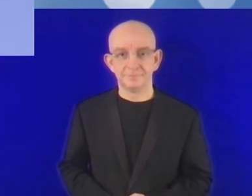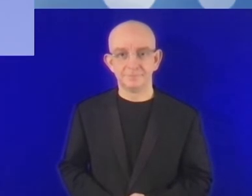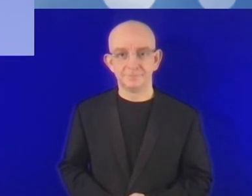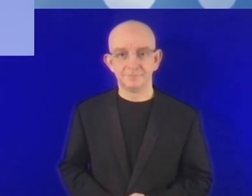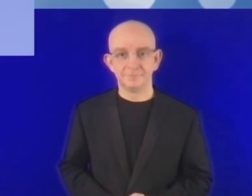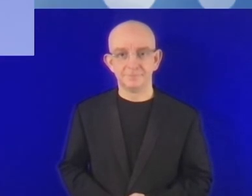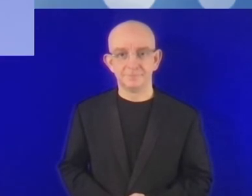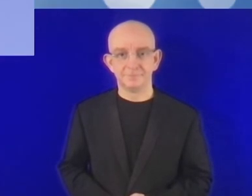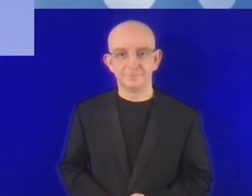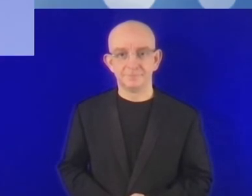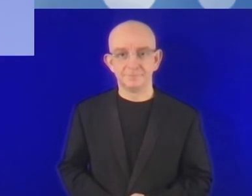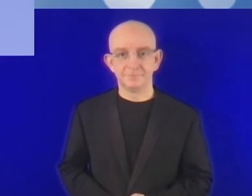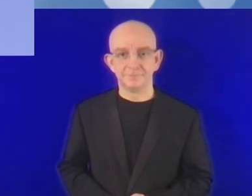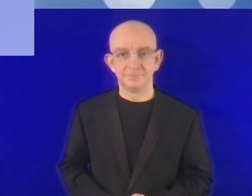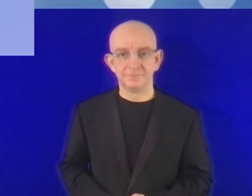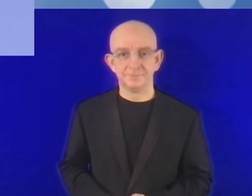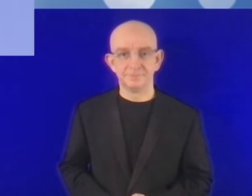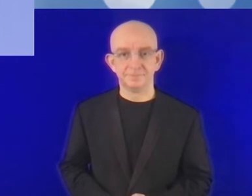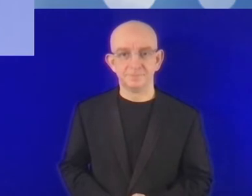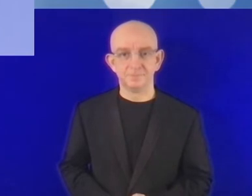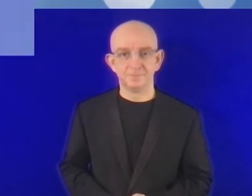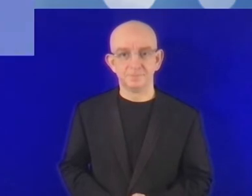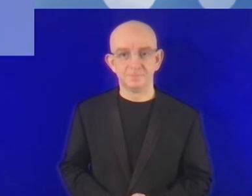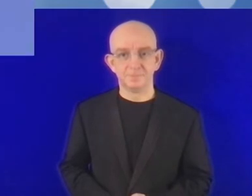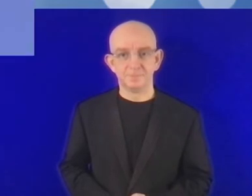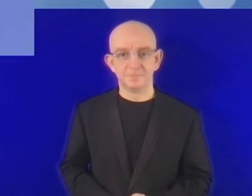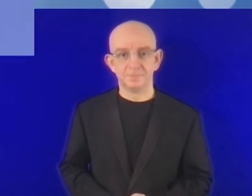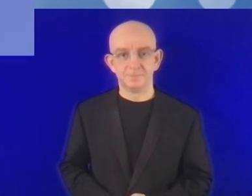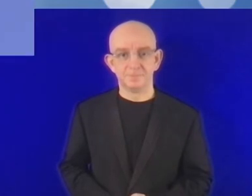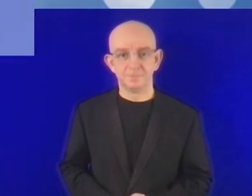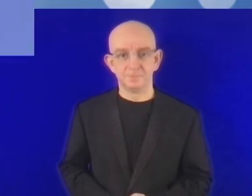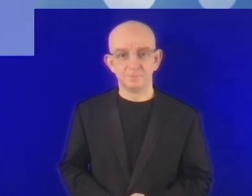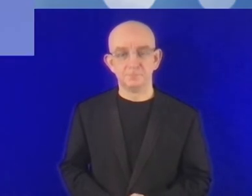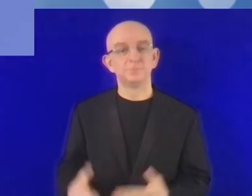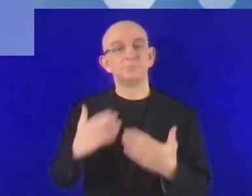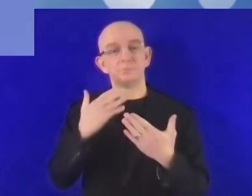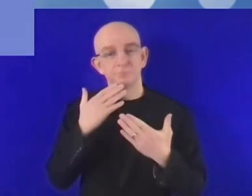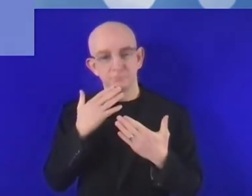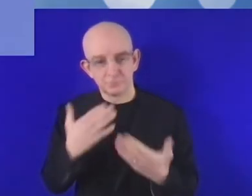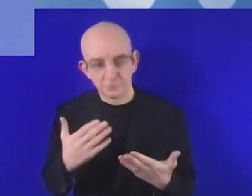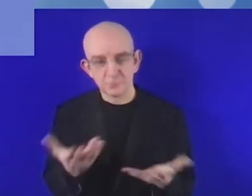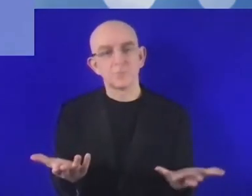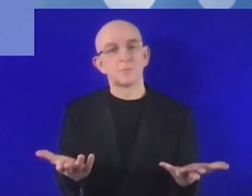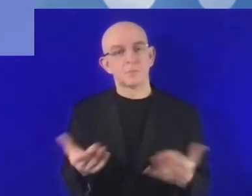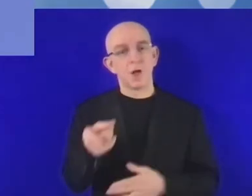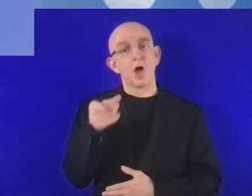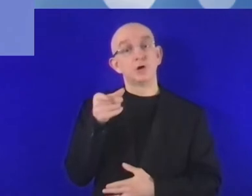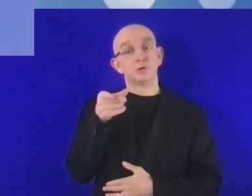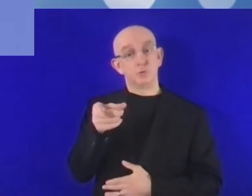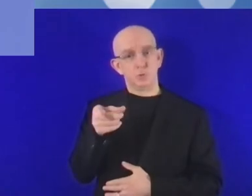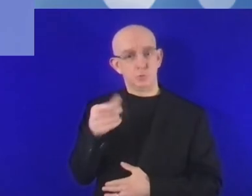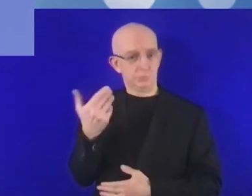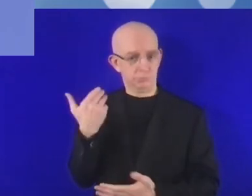Por favor, señora ministra. ¿Podría repetir la pregunta, por favor? Sí.